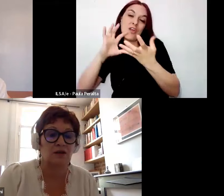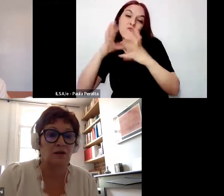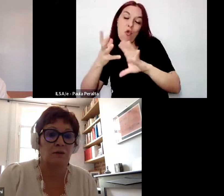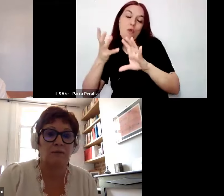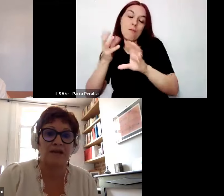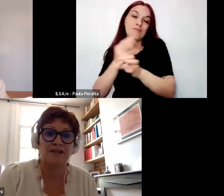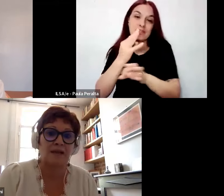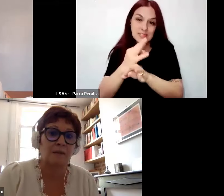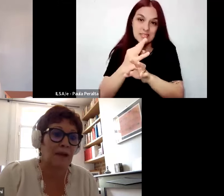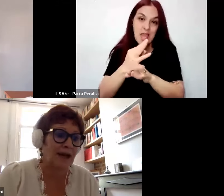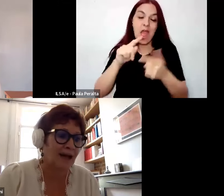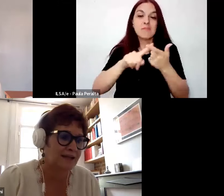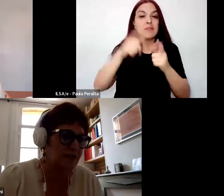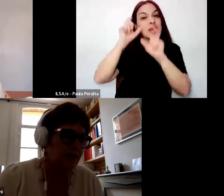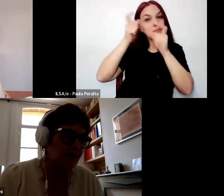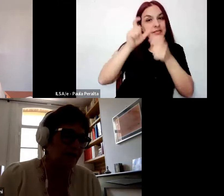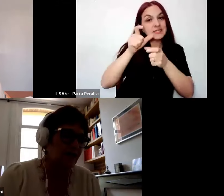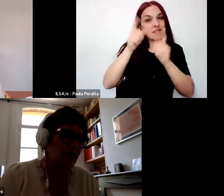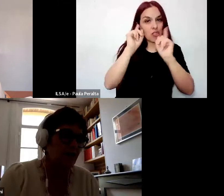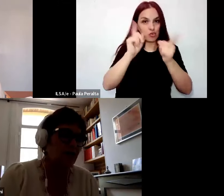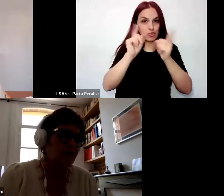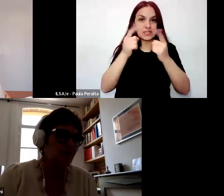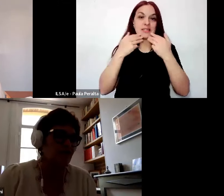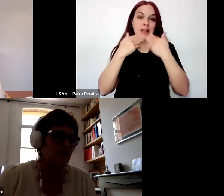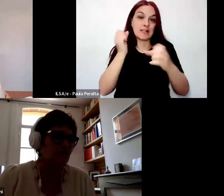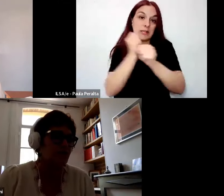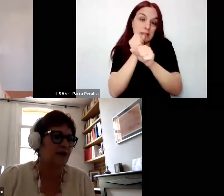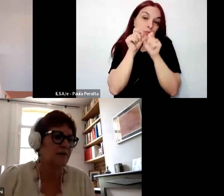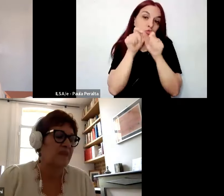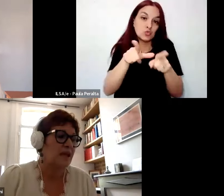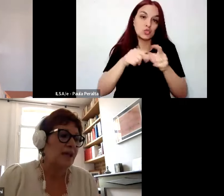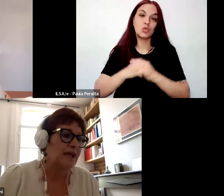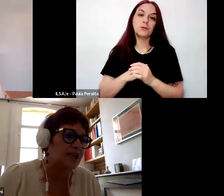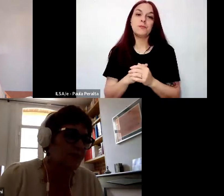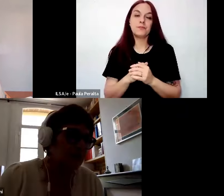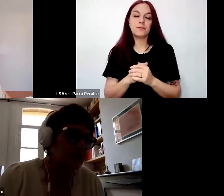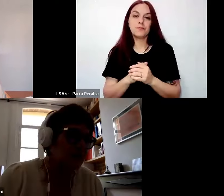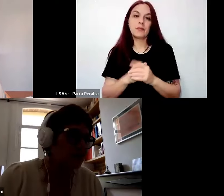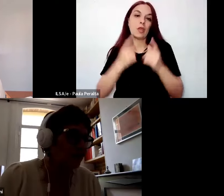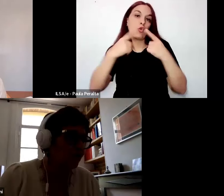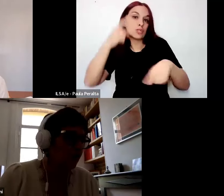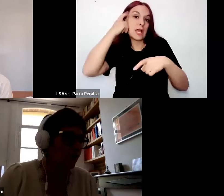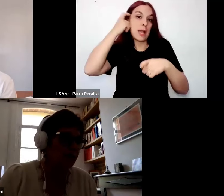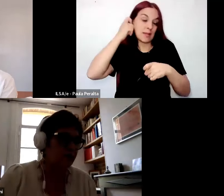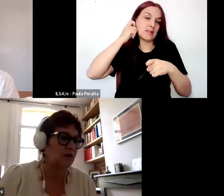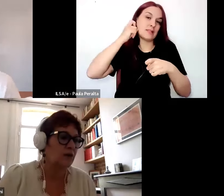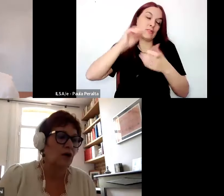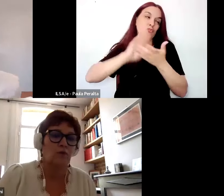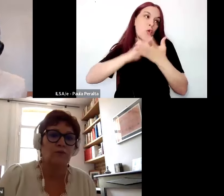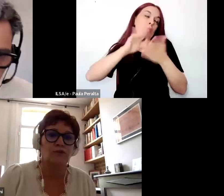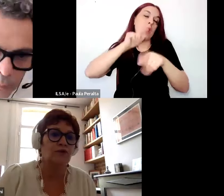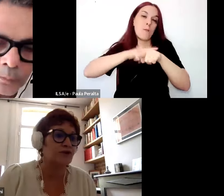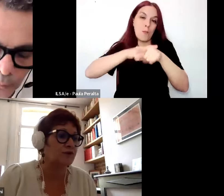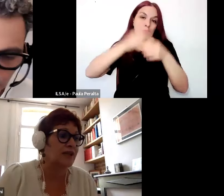la expertiz del docente por su práctica y su conocimiento del terreno, y la